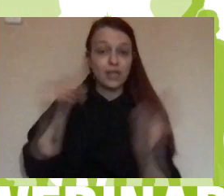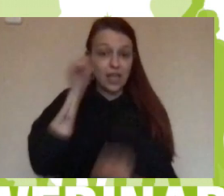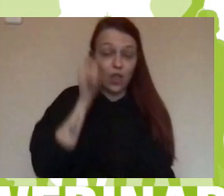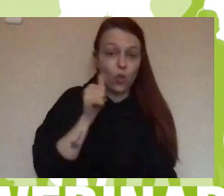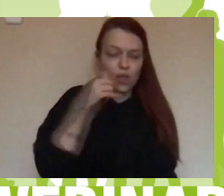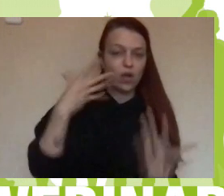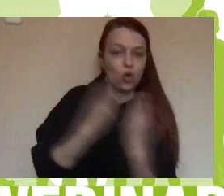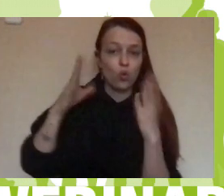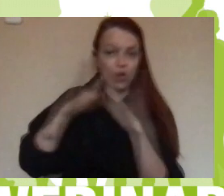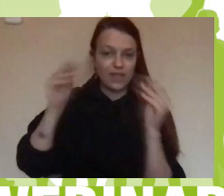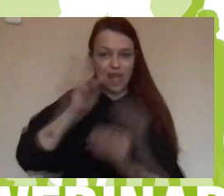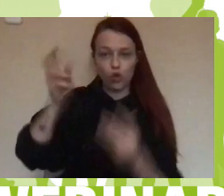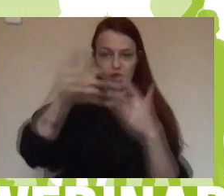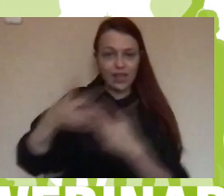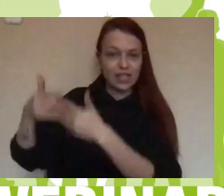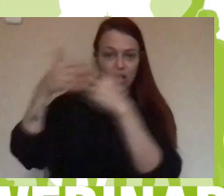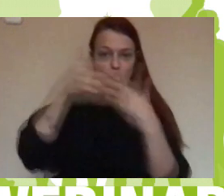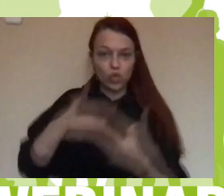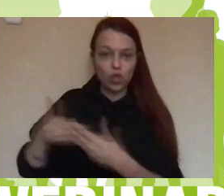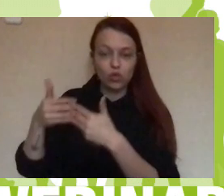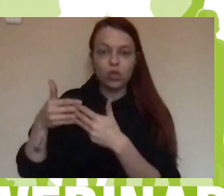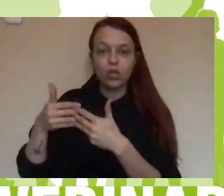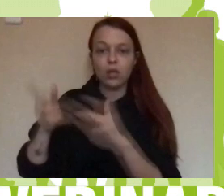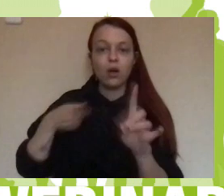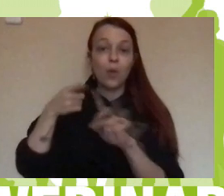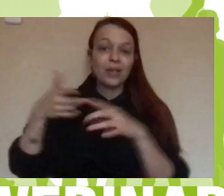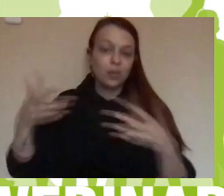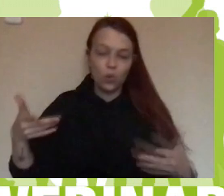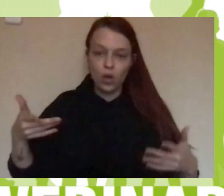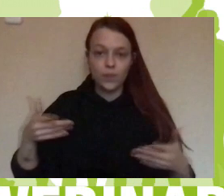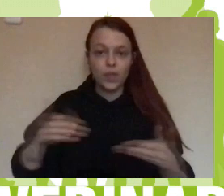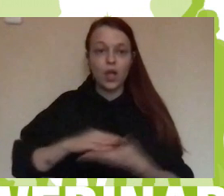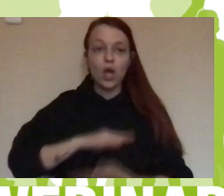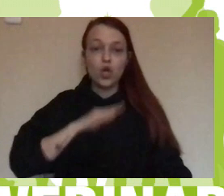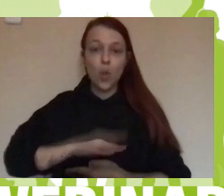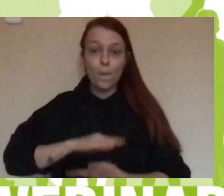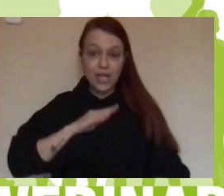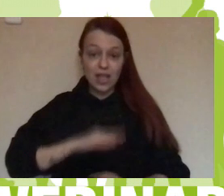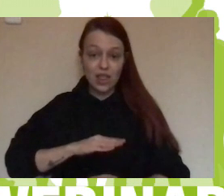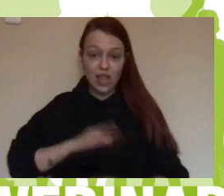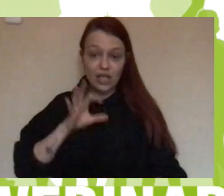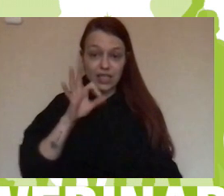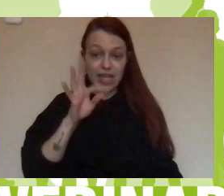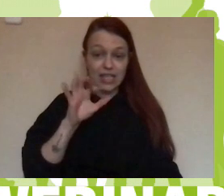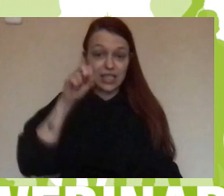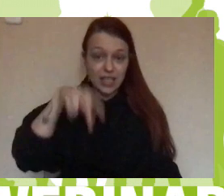Deusto, que trata de visibilizar y de ampliar las competencias STEAM en las niñas,